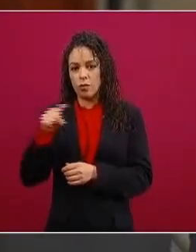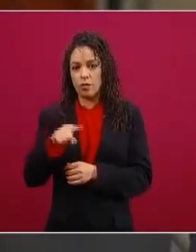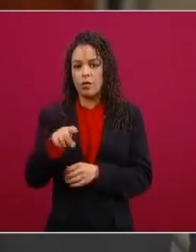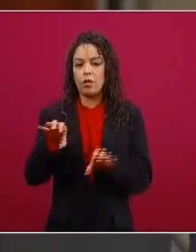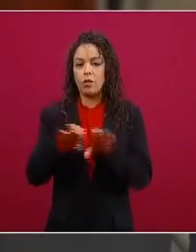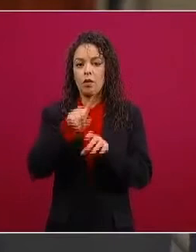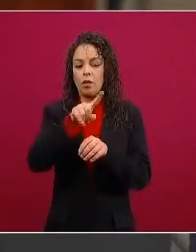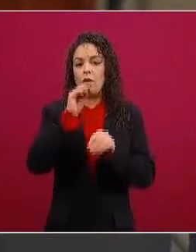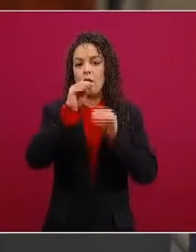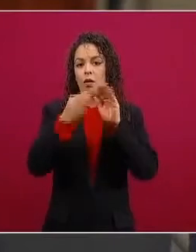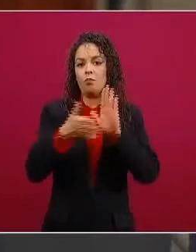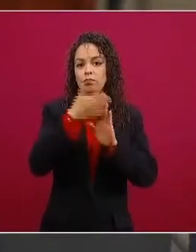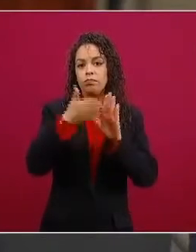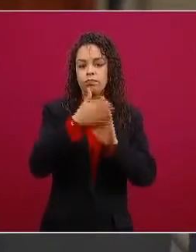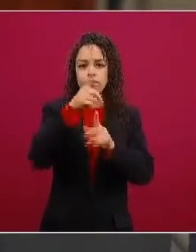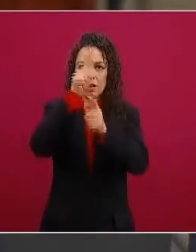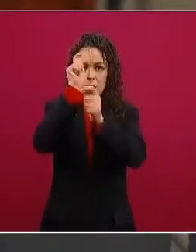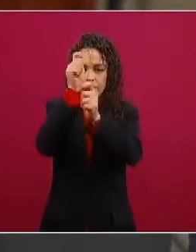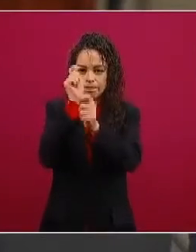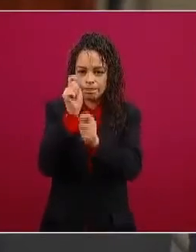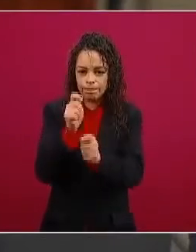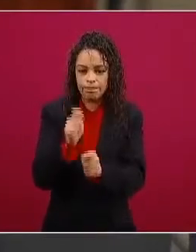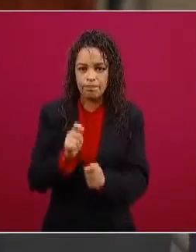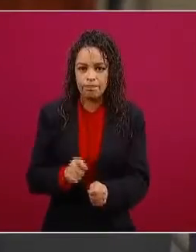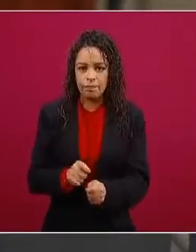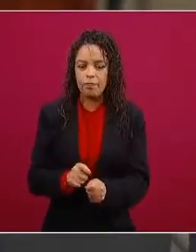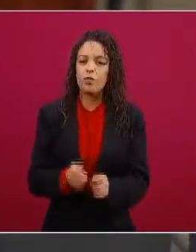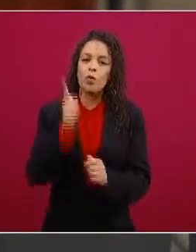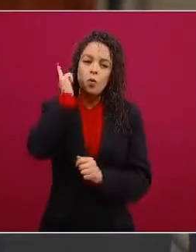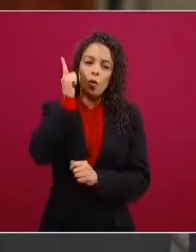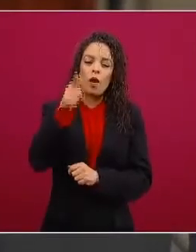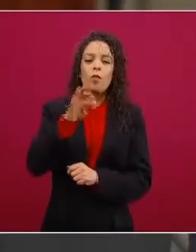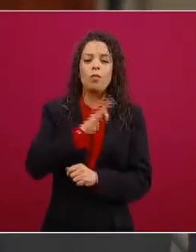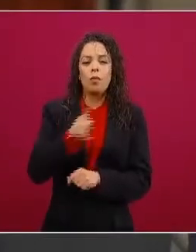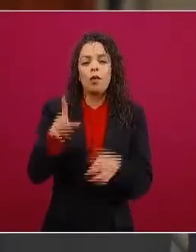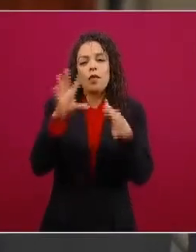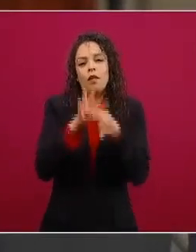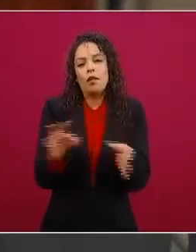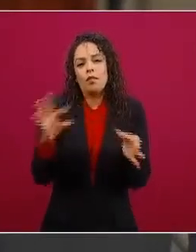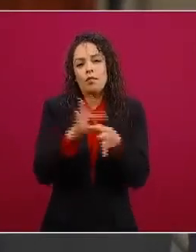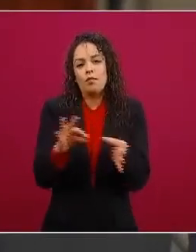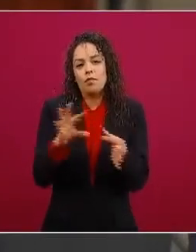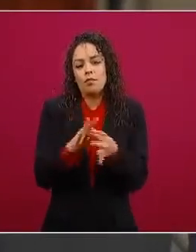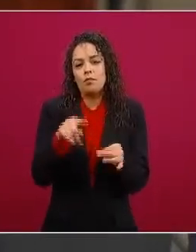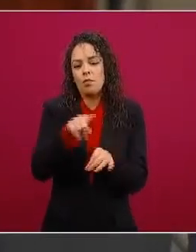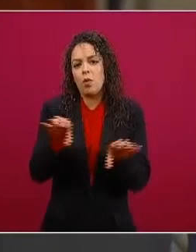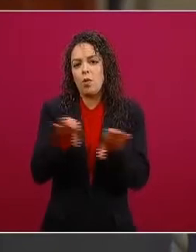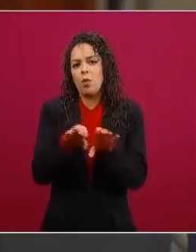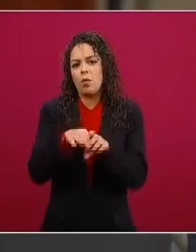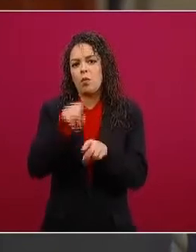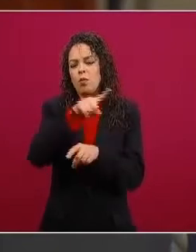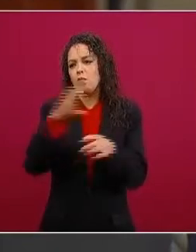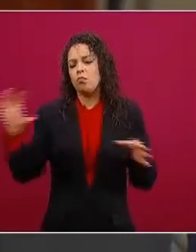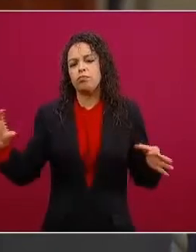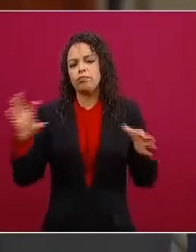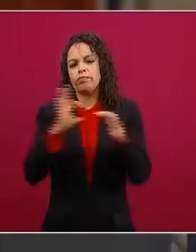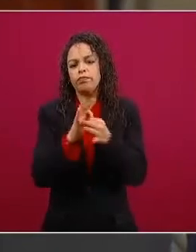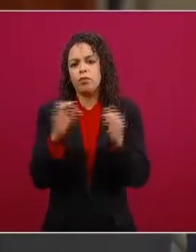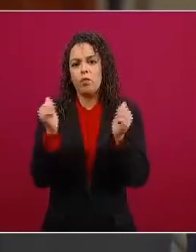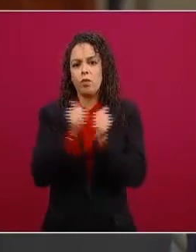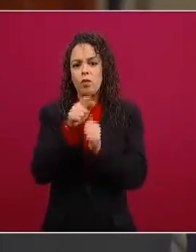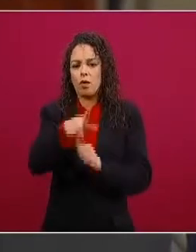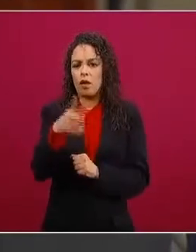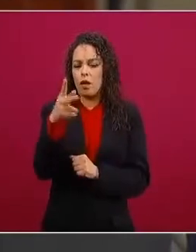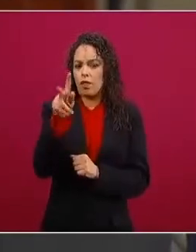o sea de qué se trata pues si usted puede explicar un poco cuál es esta relación con TV Azteca o con esos que usted